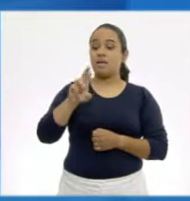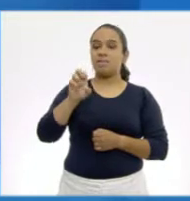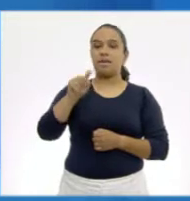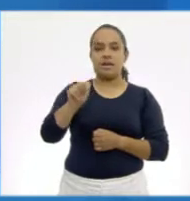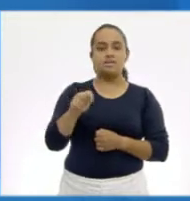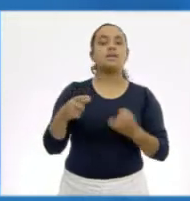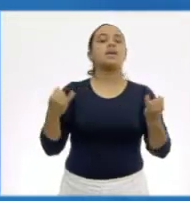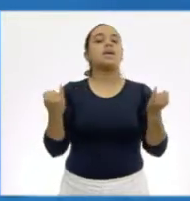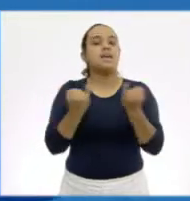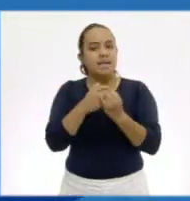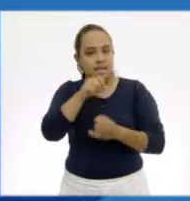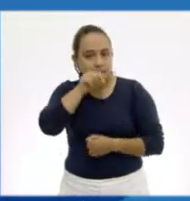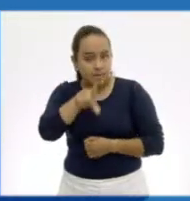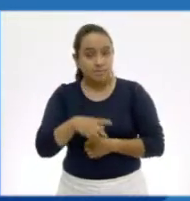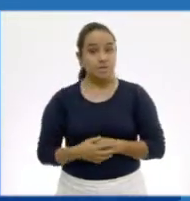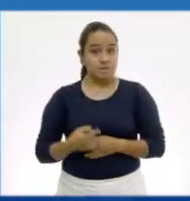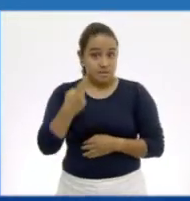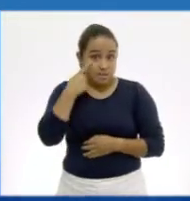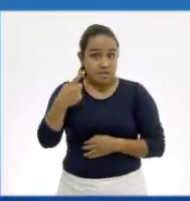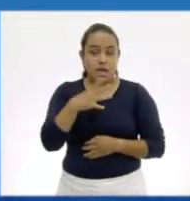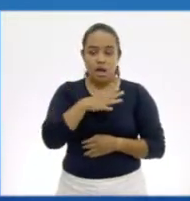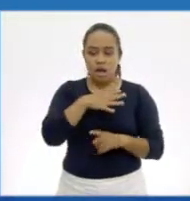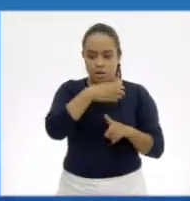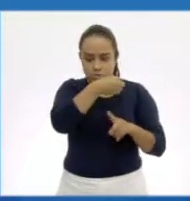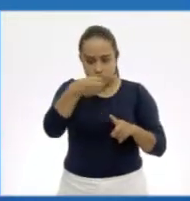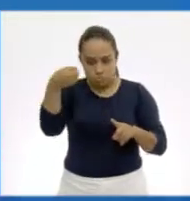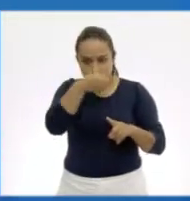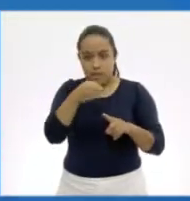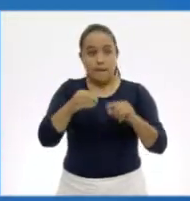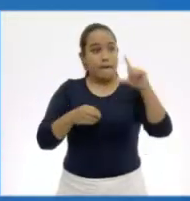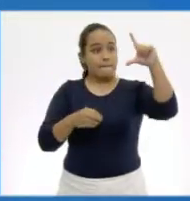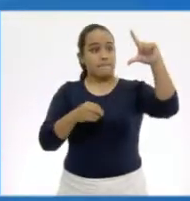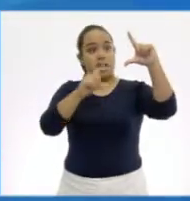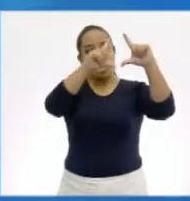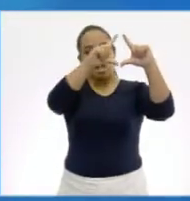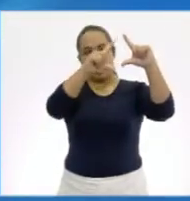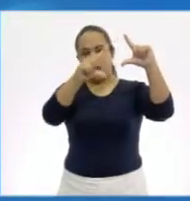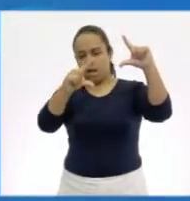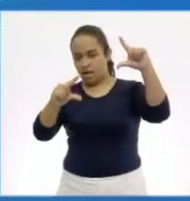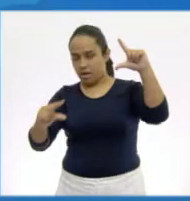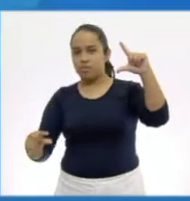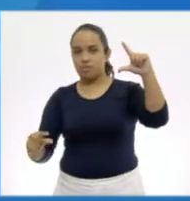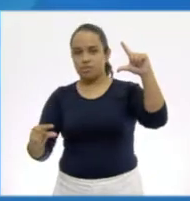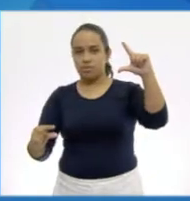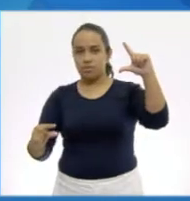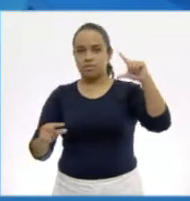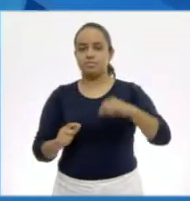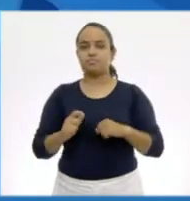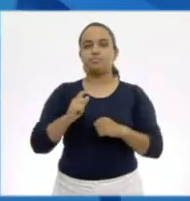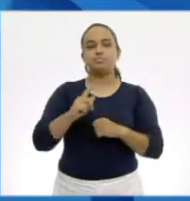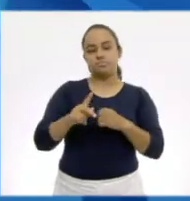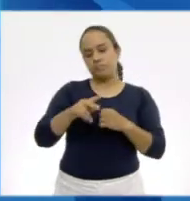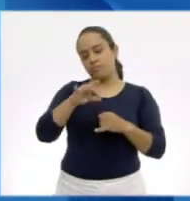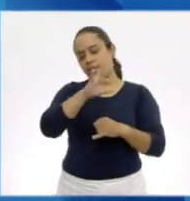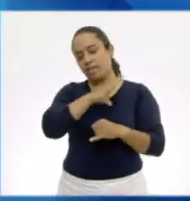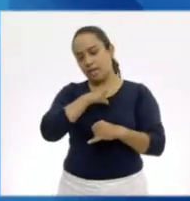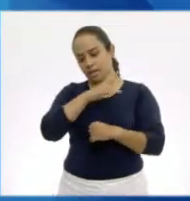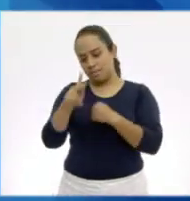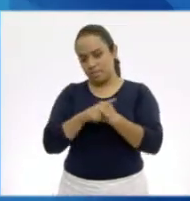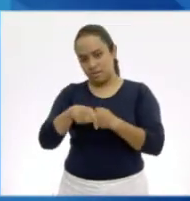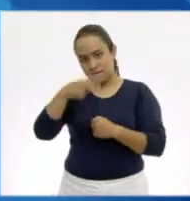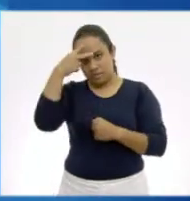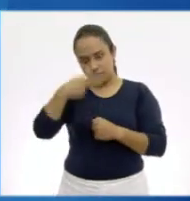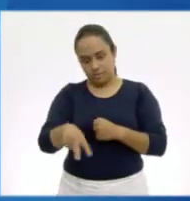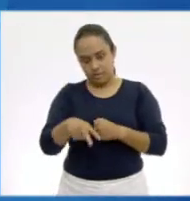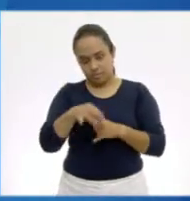También. Entonces, te fijas, también están ordenados de mayor a menor. De mayor a menor. Y una referencia de nuestro país en esta tabla. Si